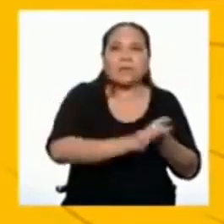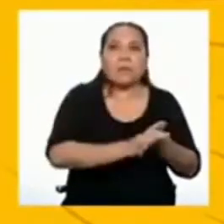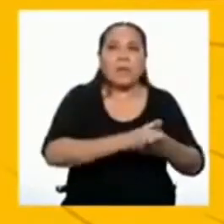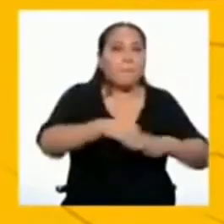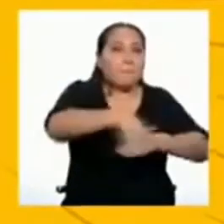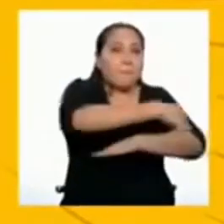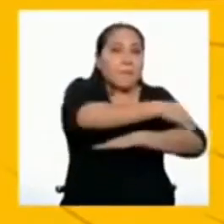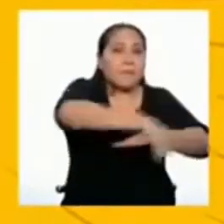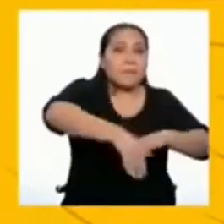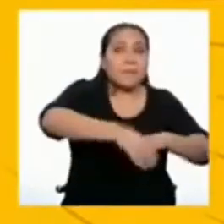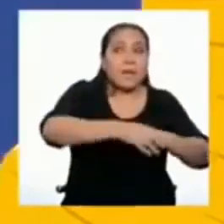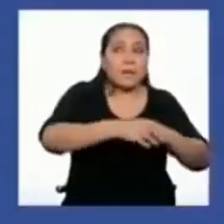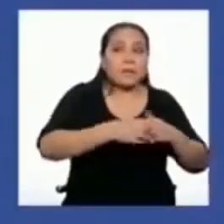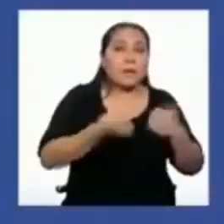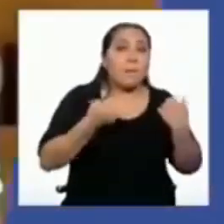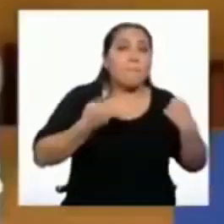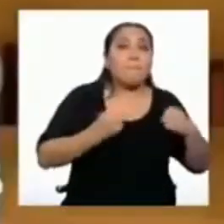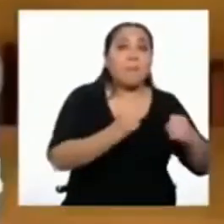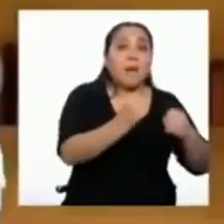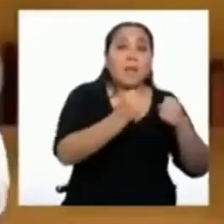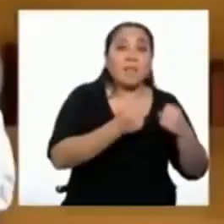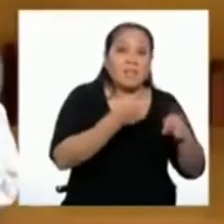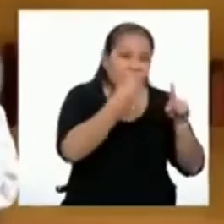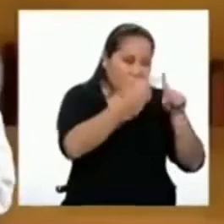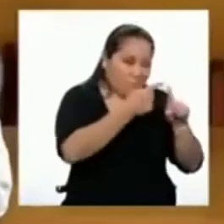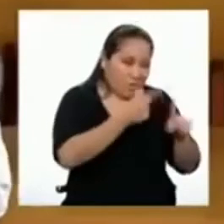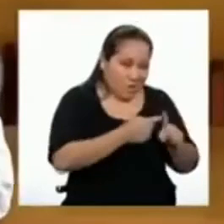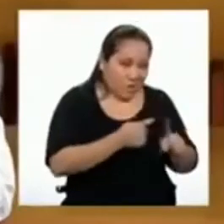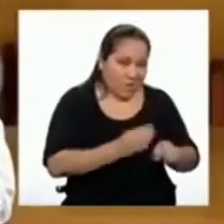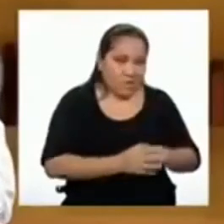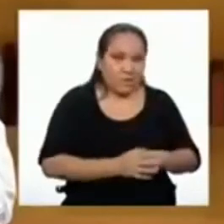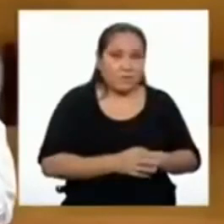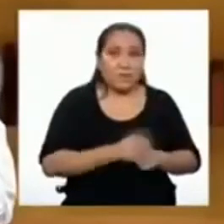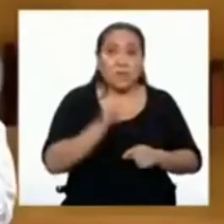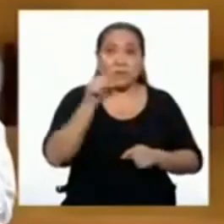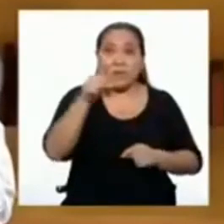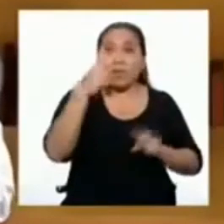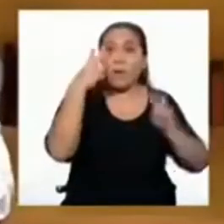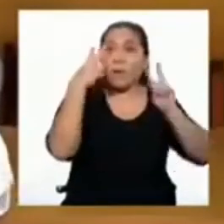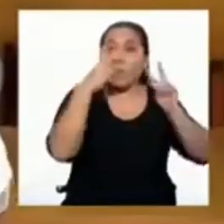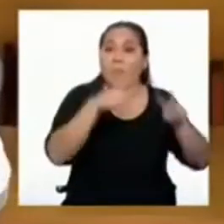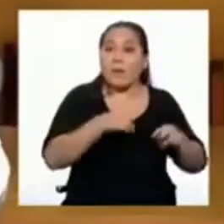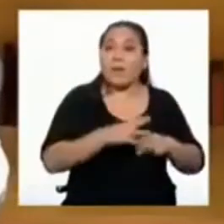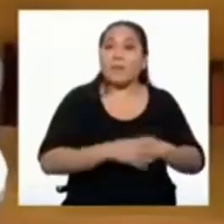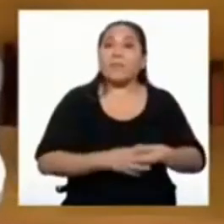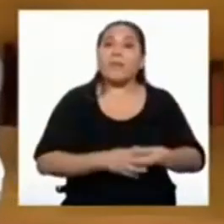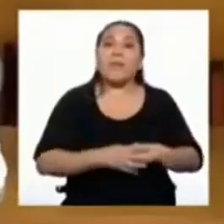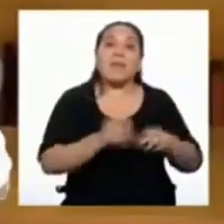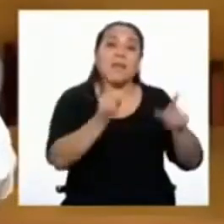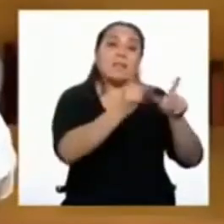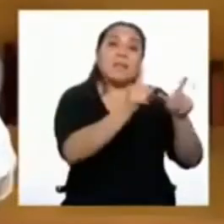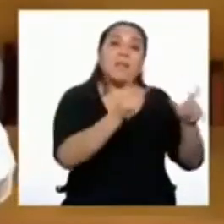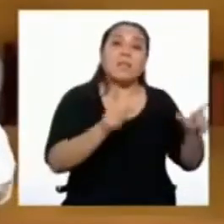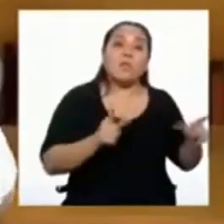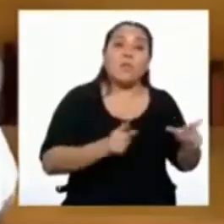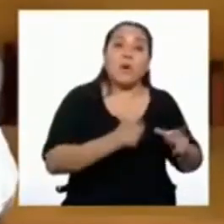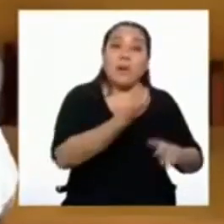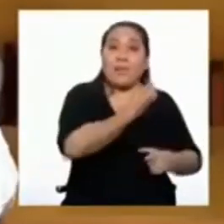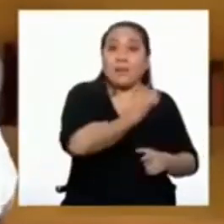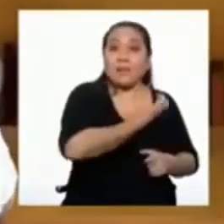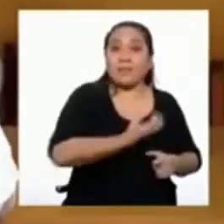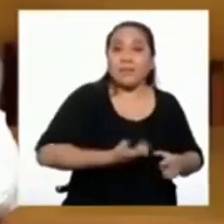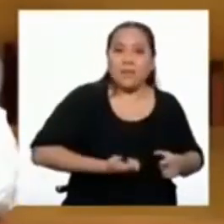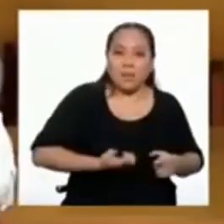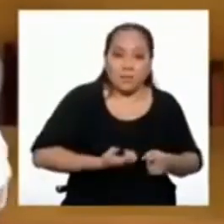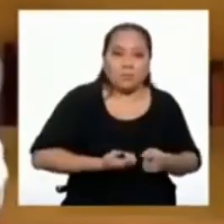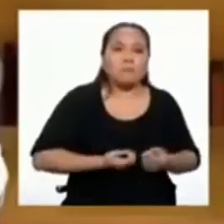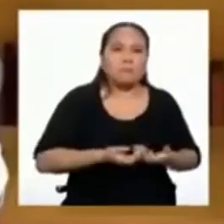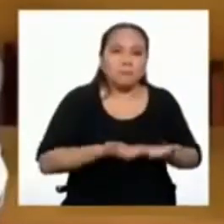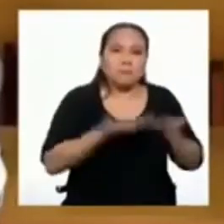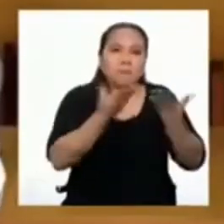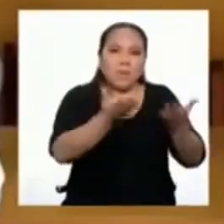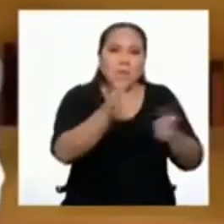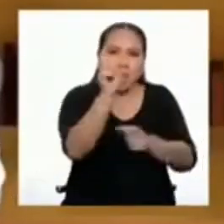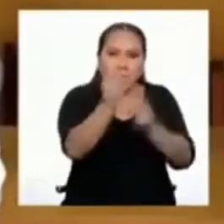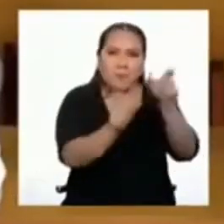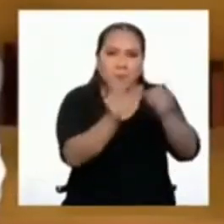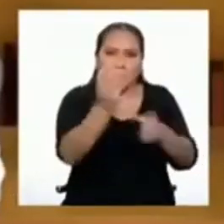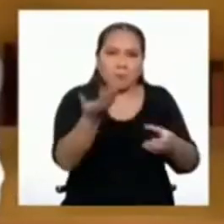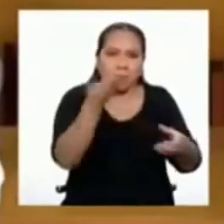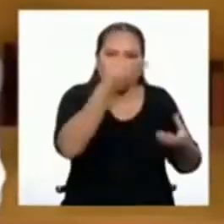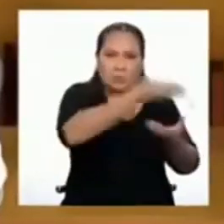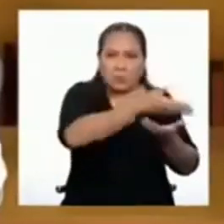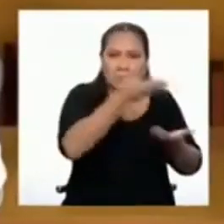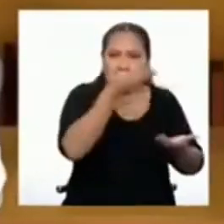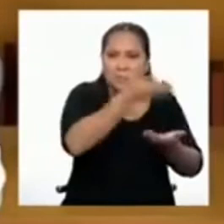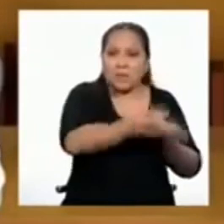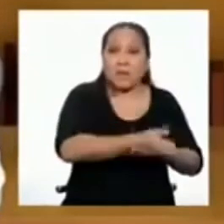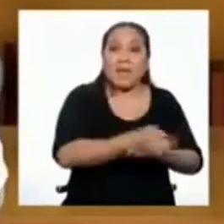pistas y parques, entre otros. Como pueden notar, el espacio público es un bien público. En ese sentido,